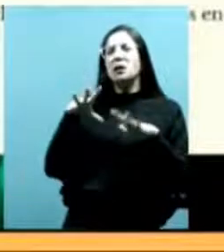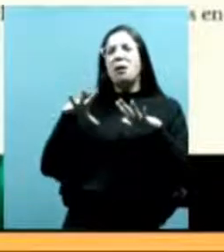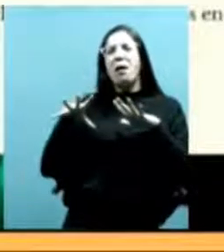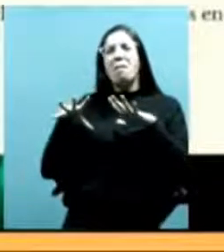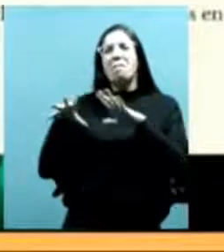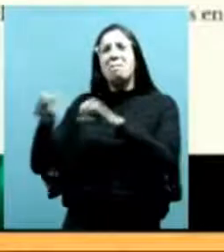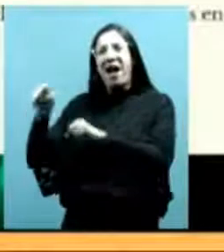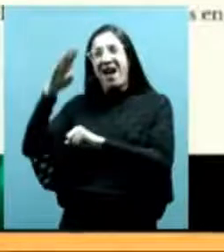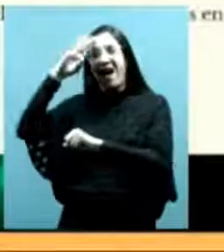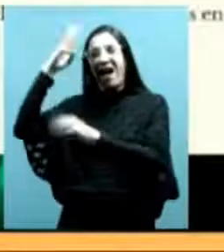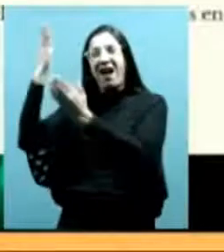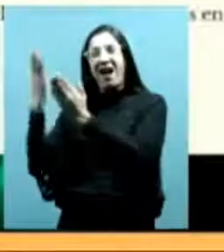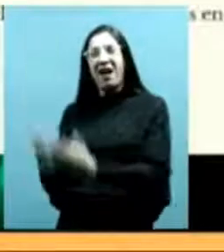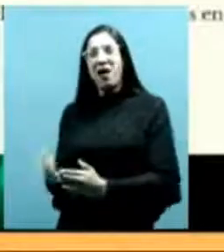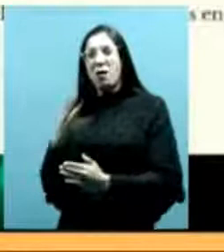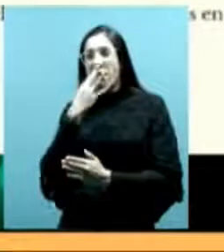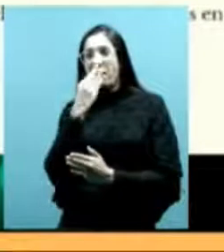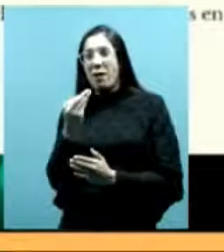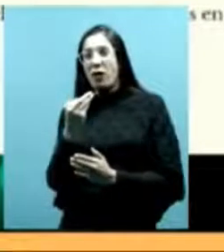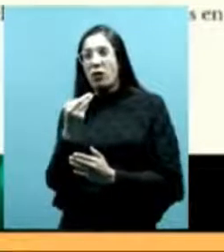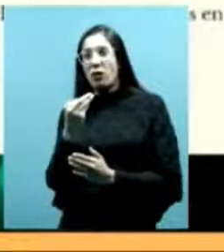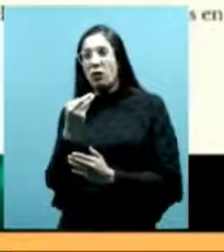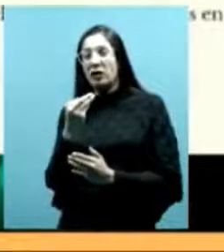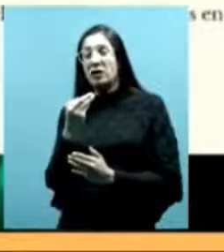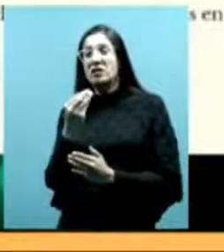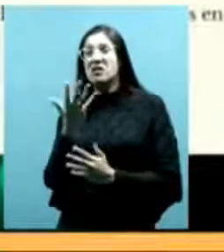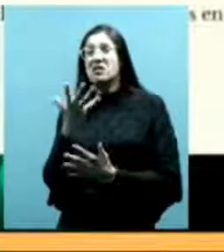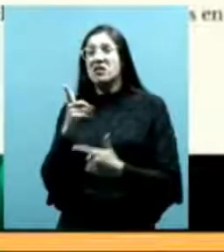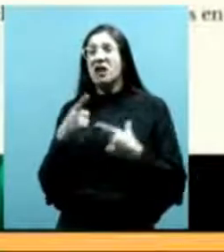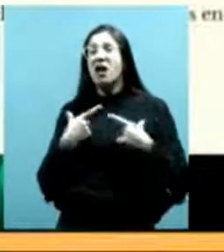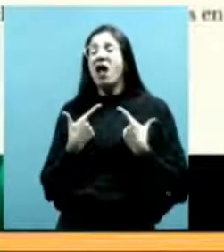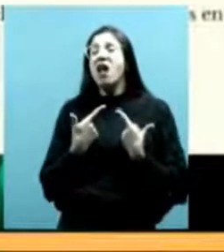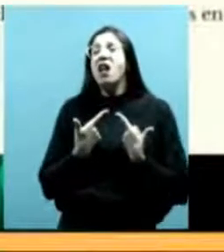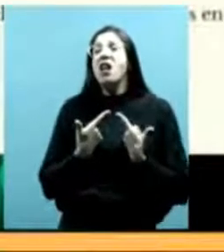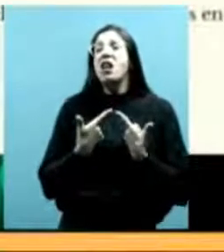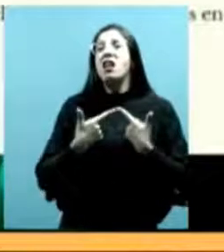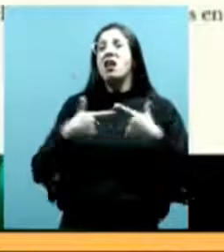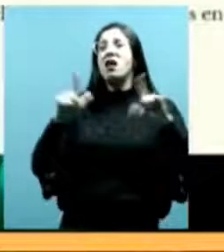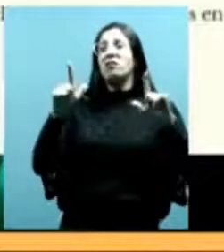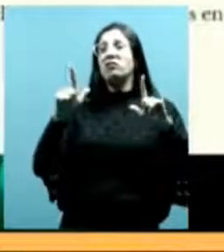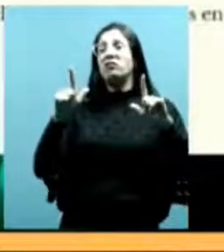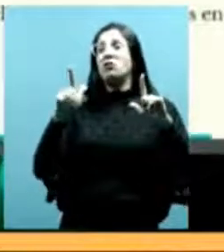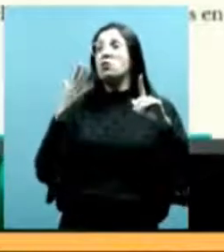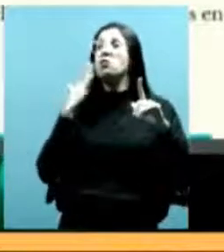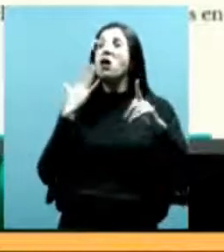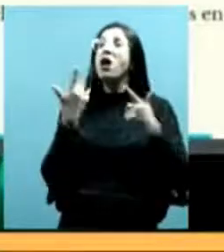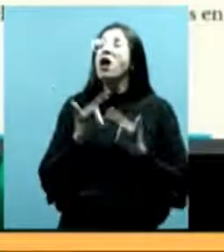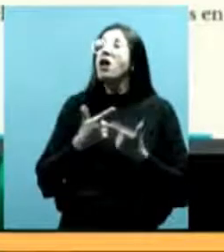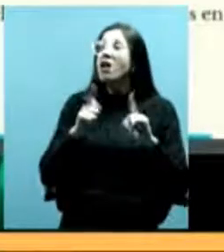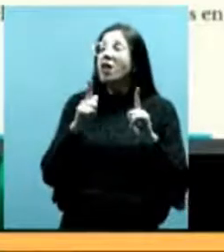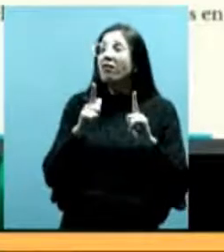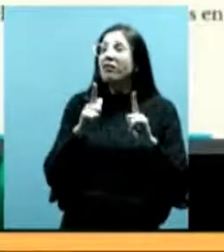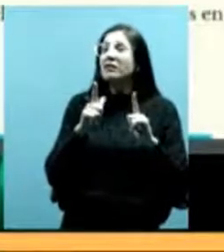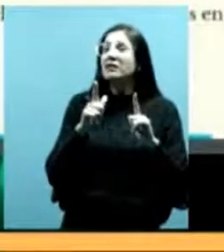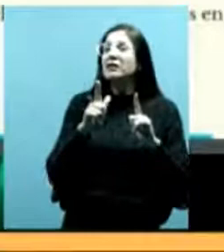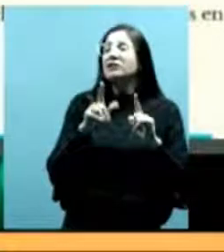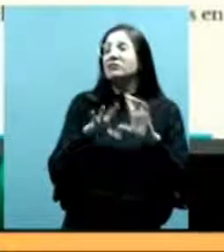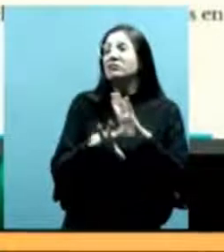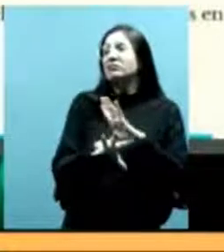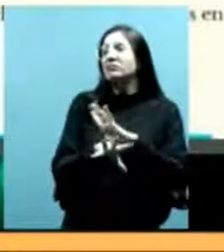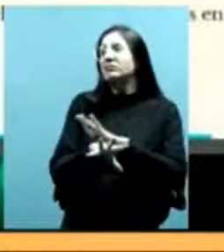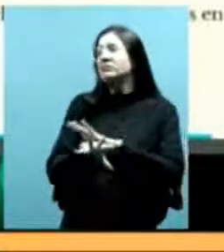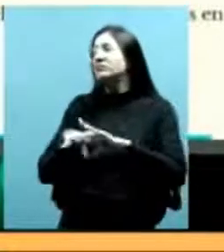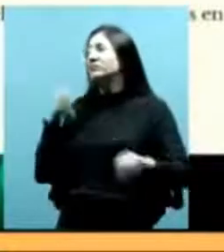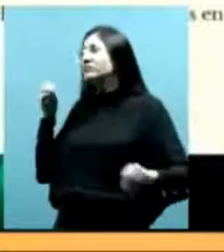concentración lo hicieron encerrados obligados es una historia muy triste y recién